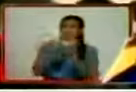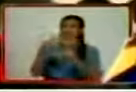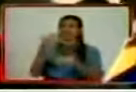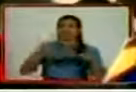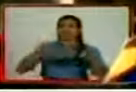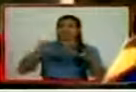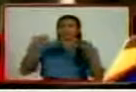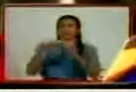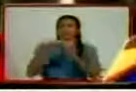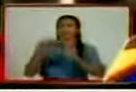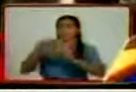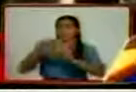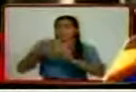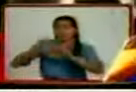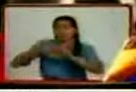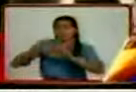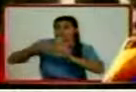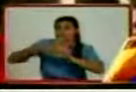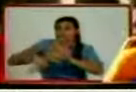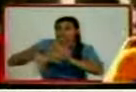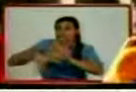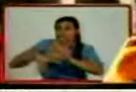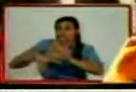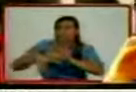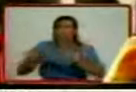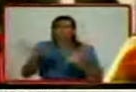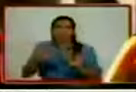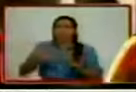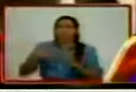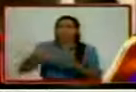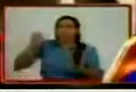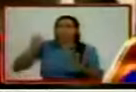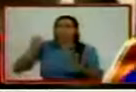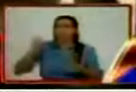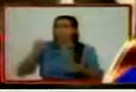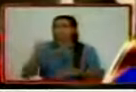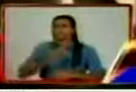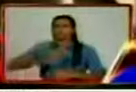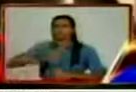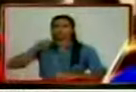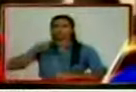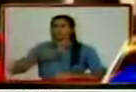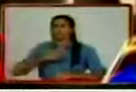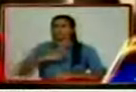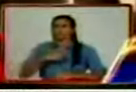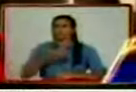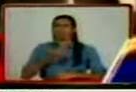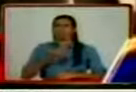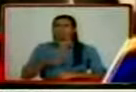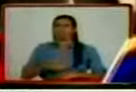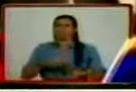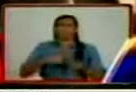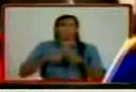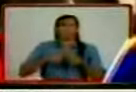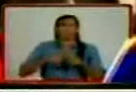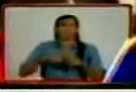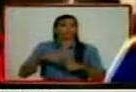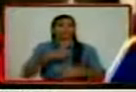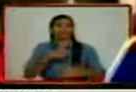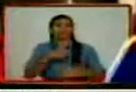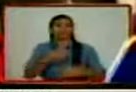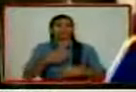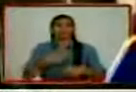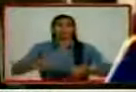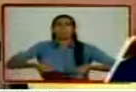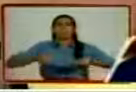porque derecho es algo que nadie te puede quitar y en consecuencia no puede estar sujeto a la lógica de mercado.